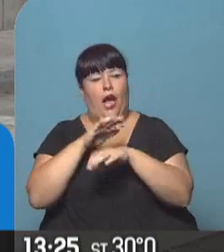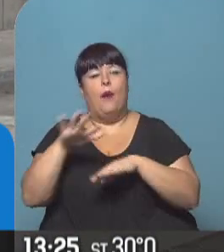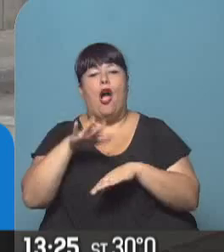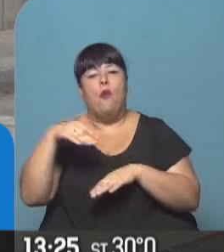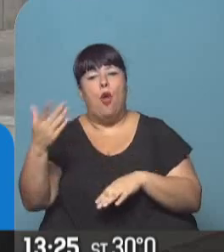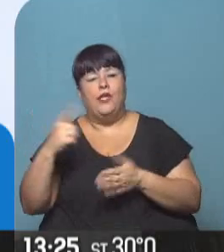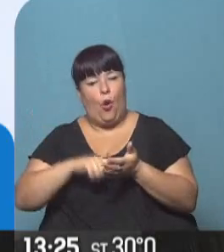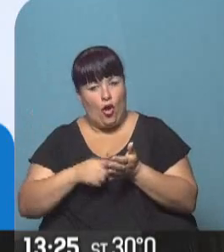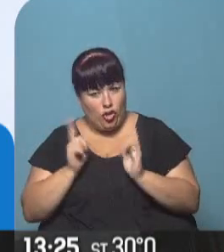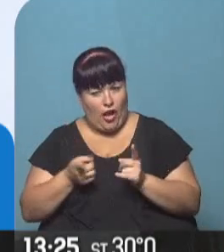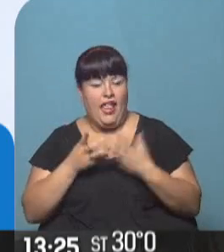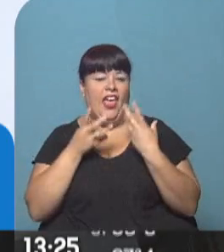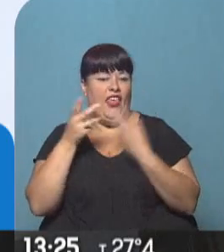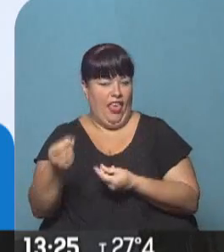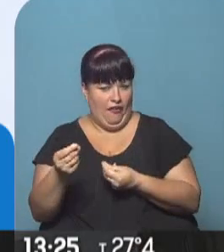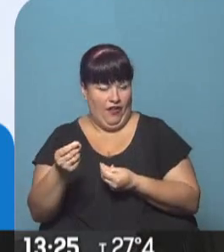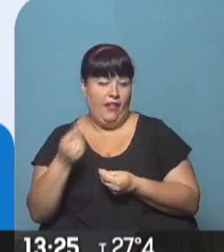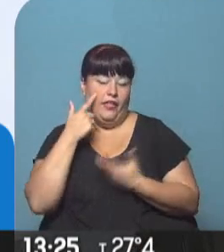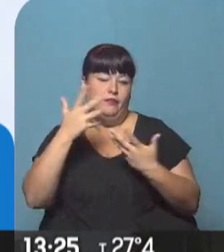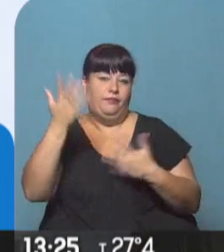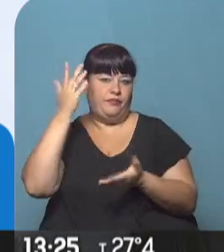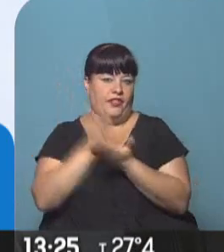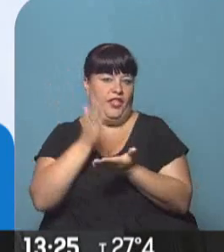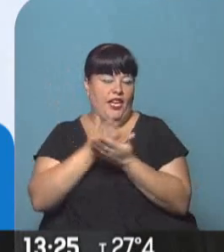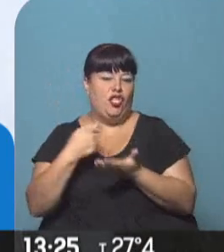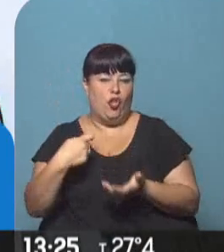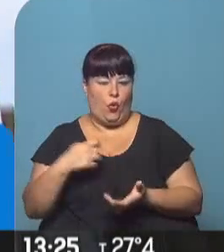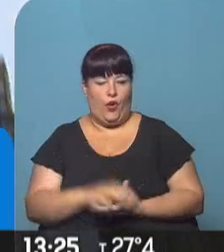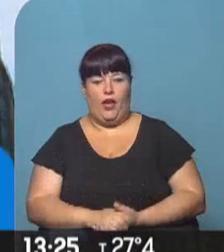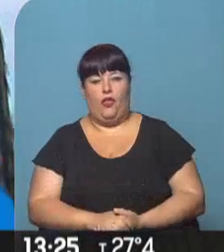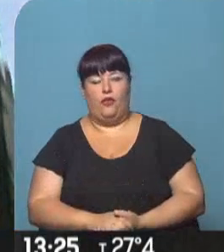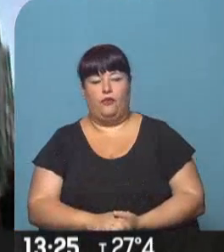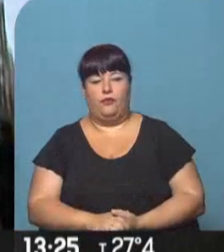Provincia de Buenos Aires en defensa de los históricos derechos previsionales.